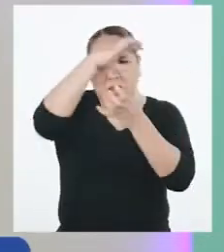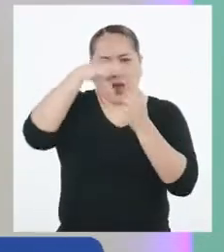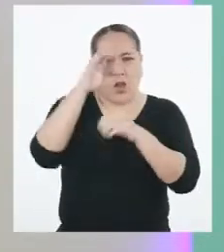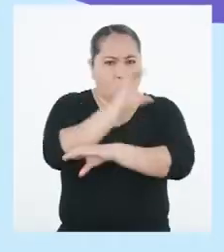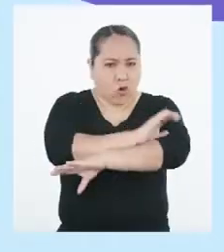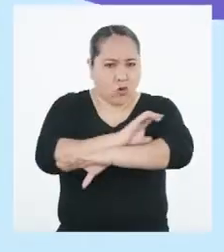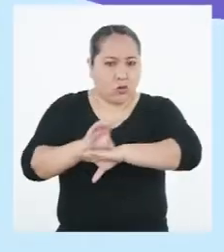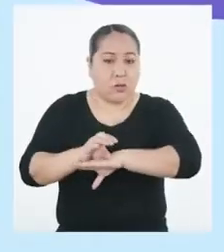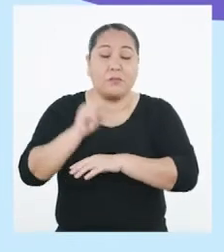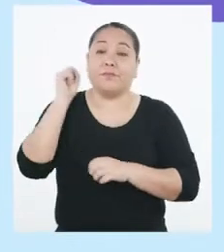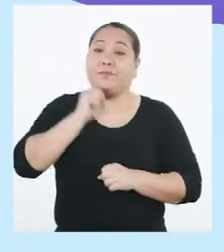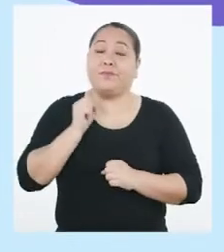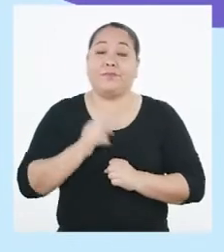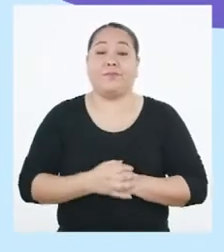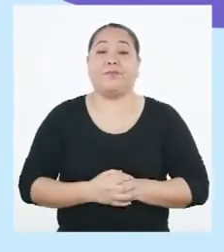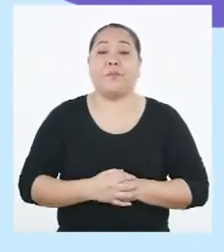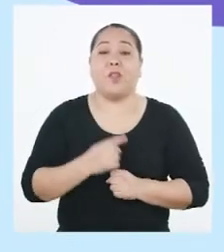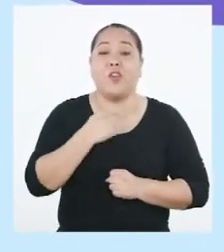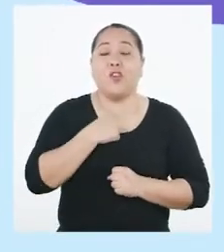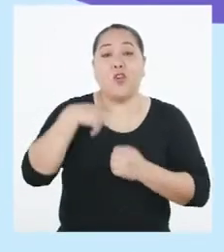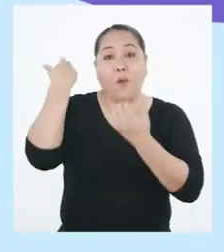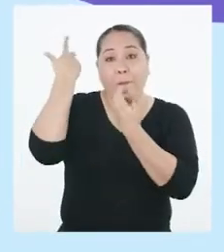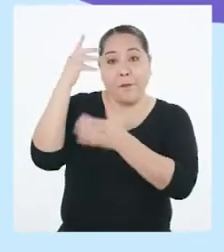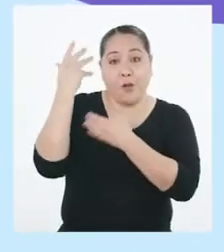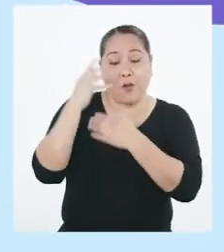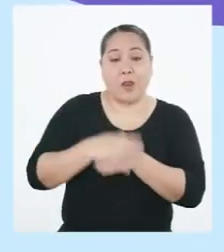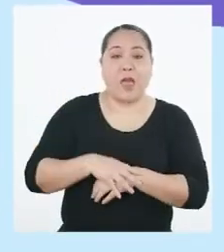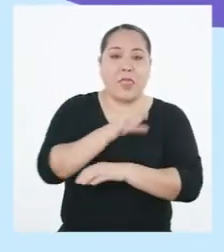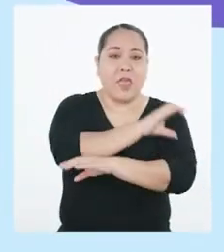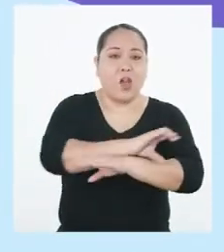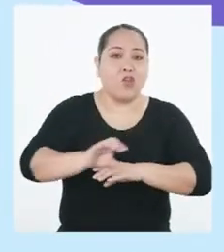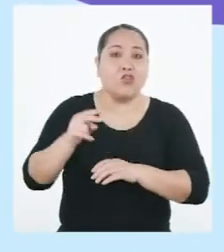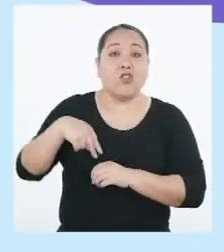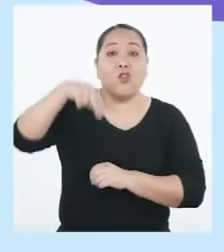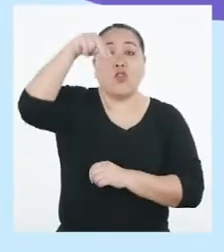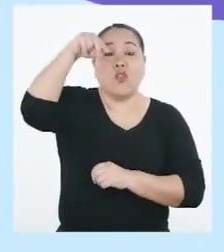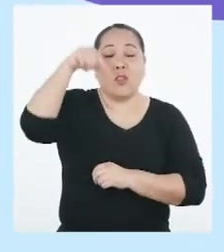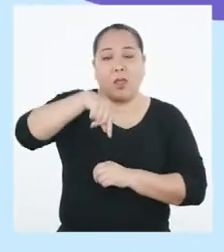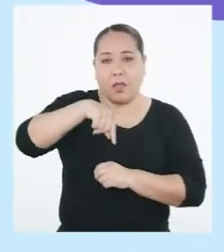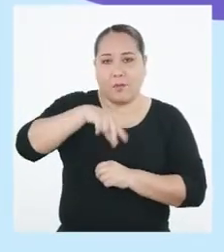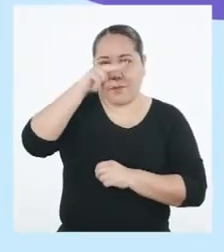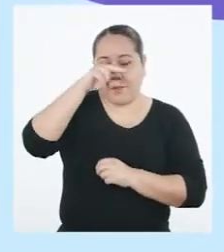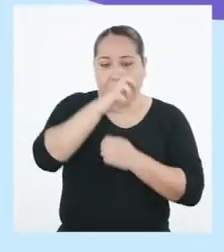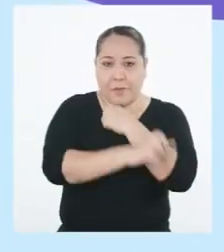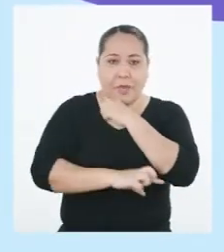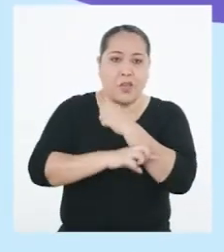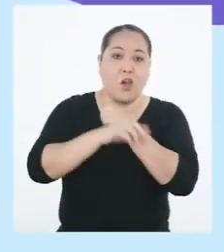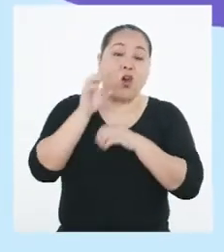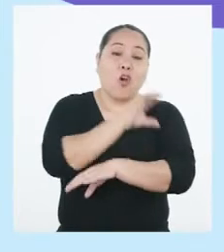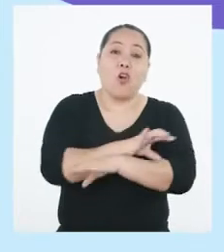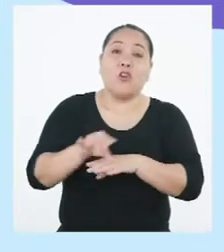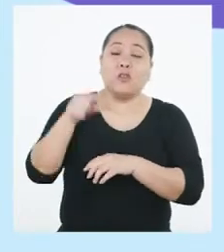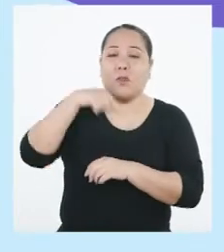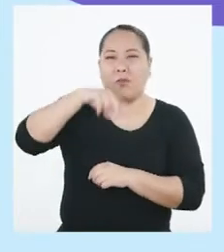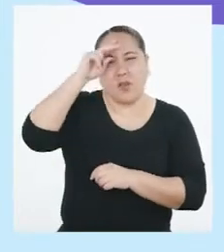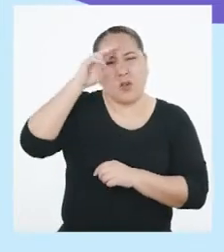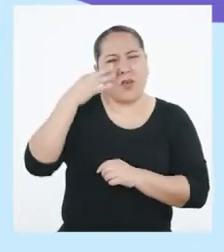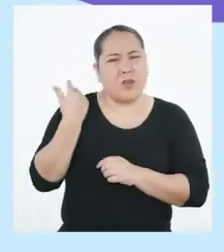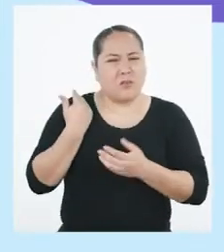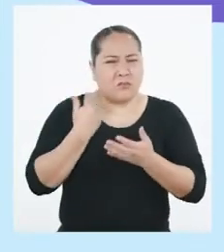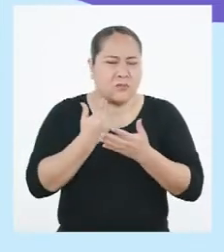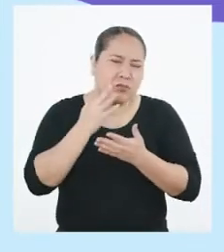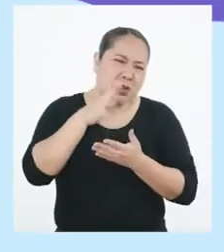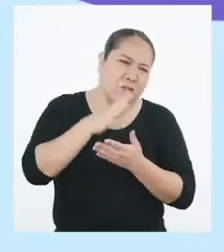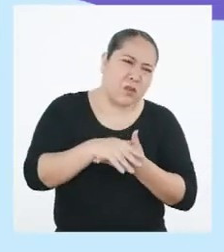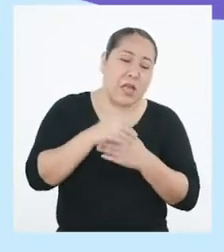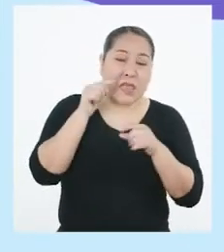de la costa? Claro que sí. Yo soy de Piura, de la costa norte del país, la costa peruana. Cada cierto tiempo se